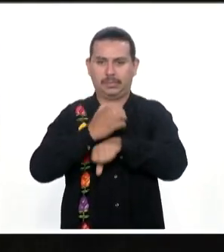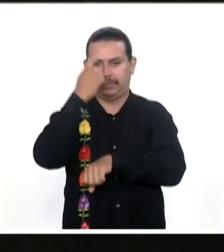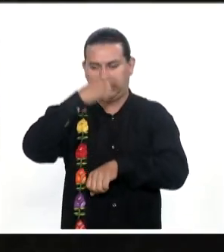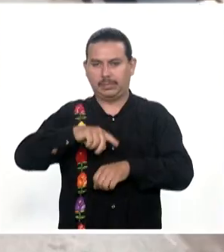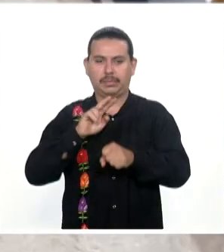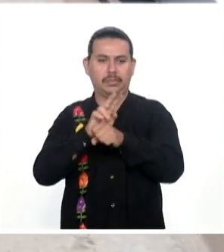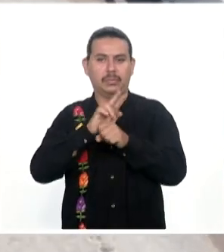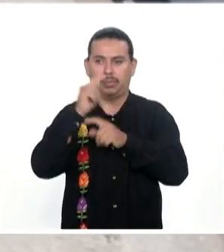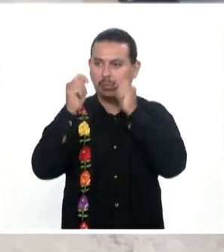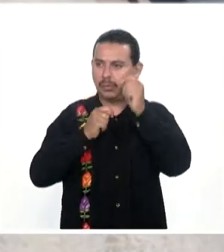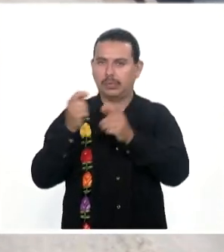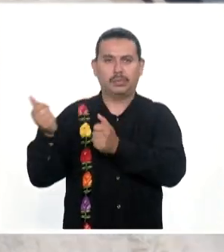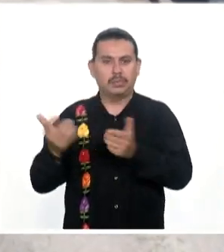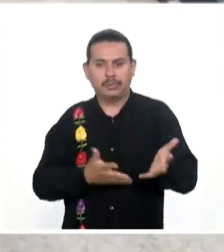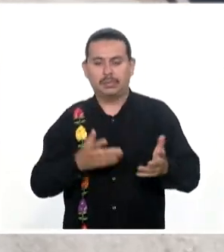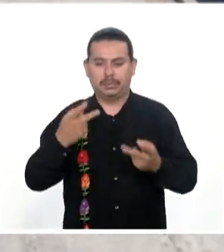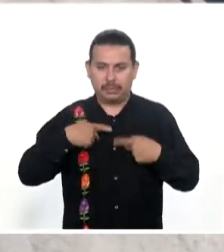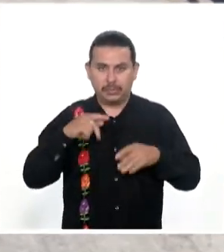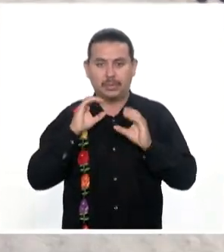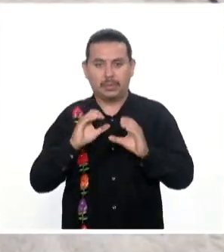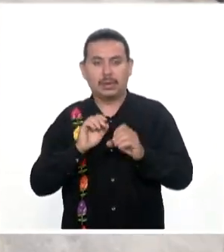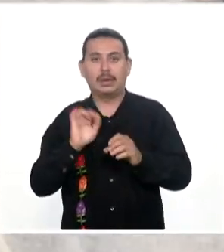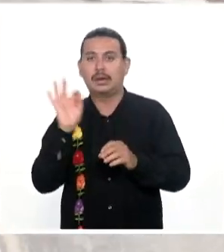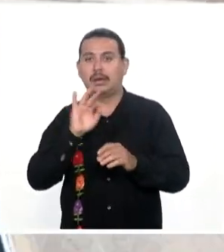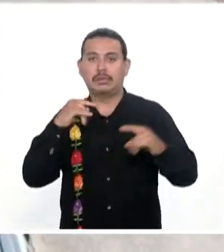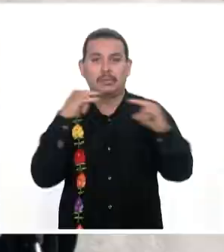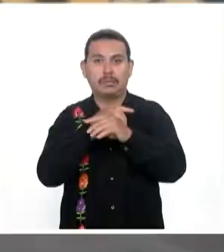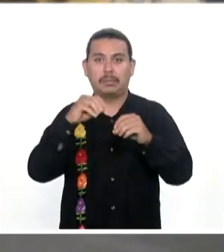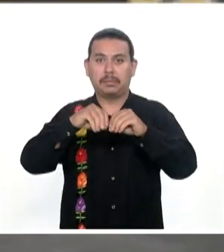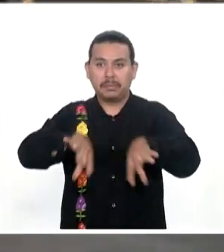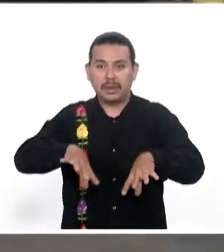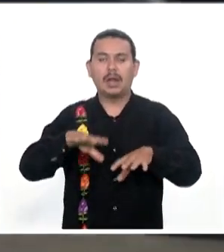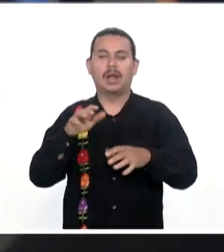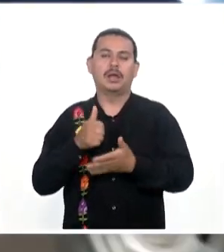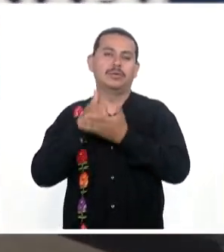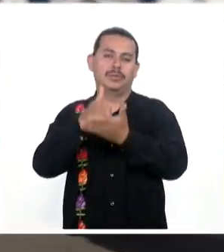auxilio Del turismo Que arriba Por vía carretera Corte de Noticias